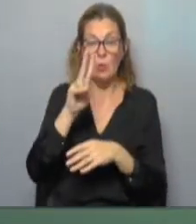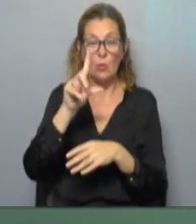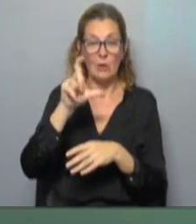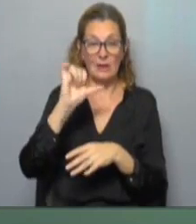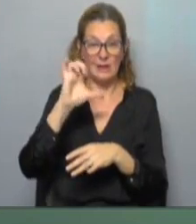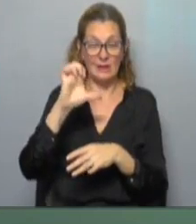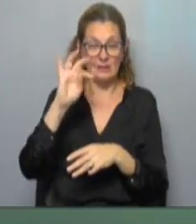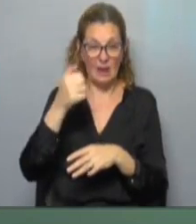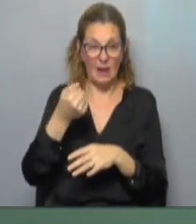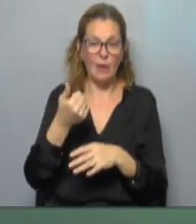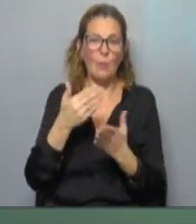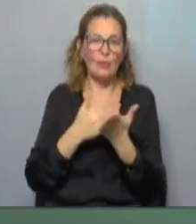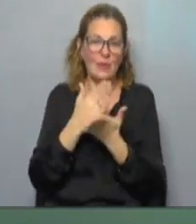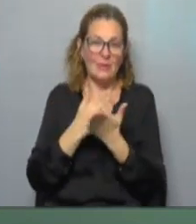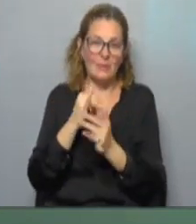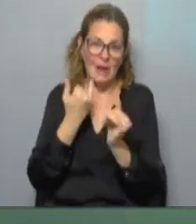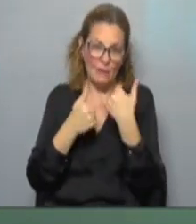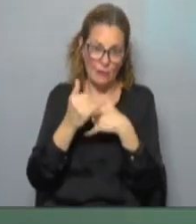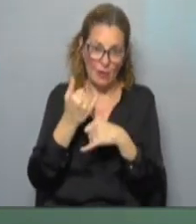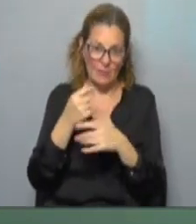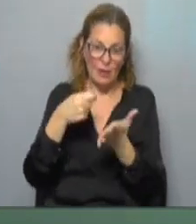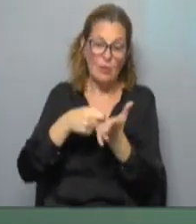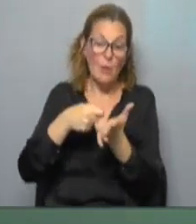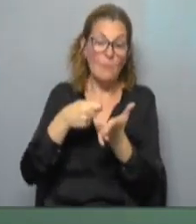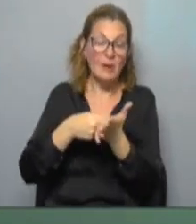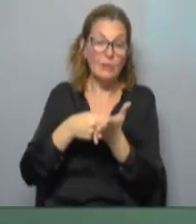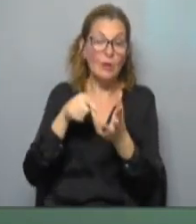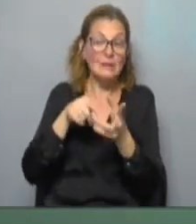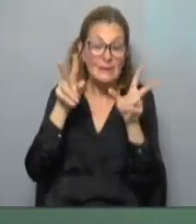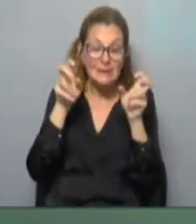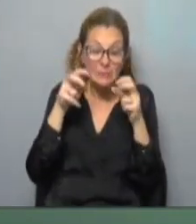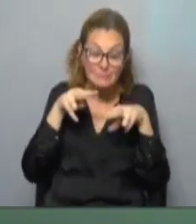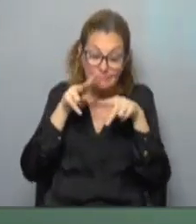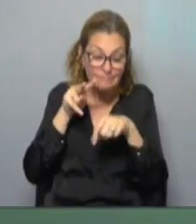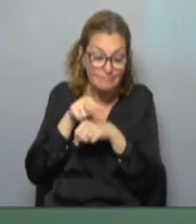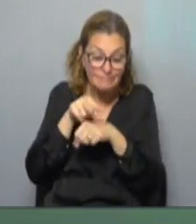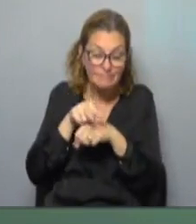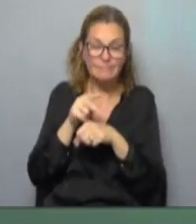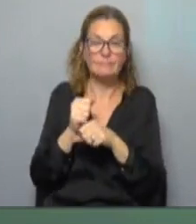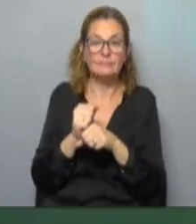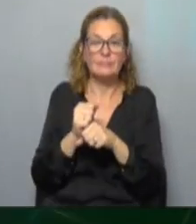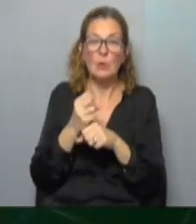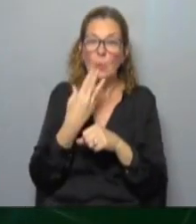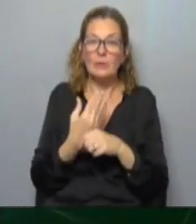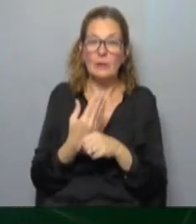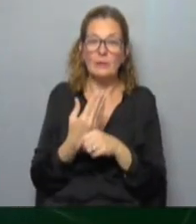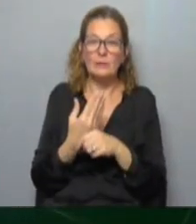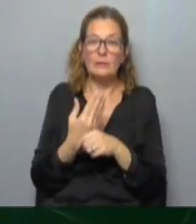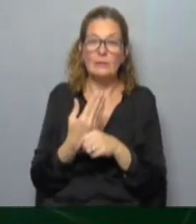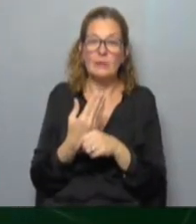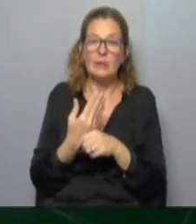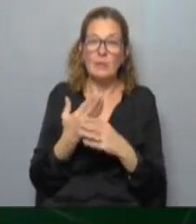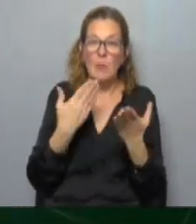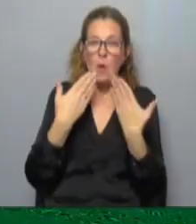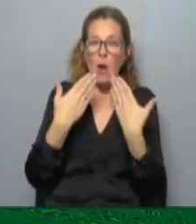Tomás porque tendremos, como siempre, informe y los precios estarán bajo la lupa en esta ocasión. ¿Cómo te va, Juli? ¿Cómo estás, Tincho? Exactamente.